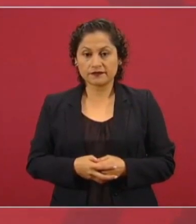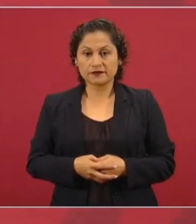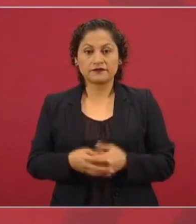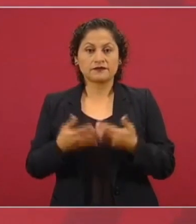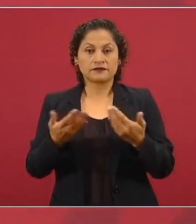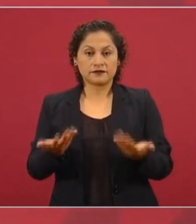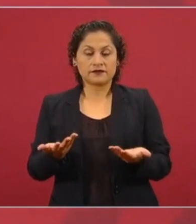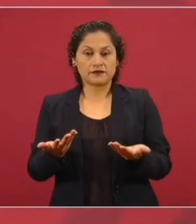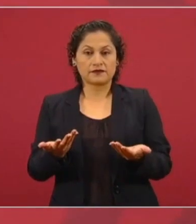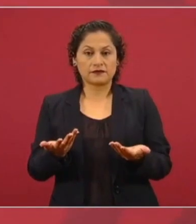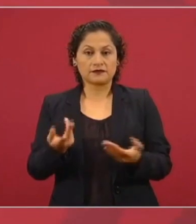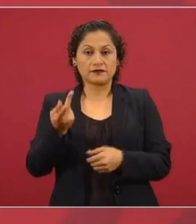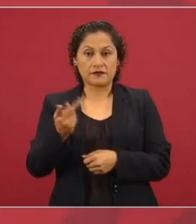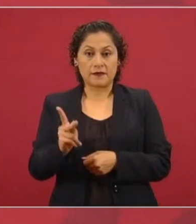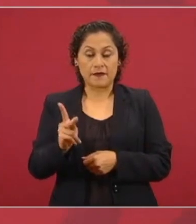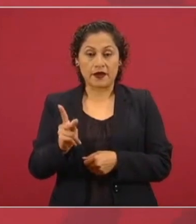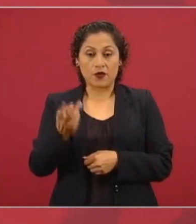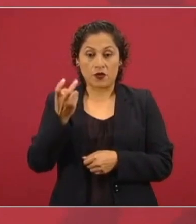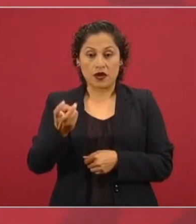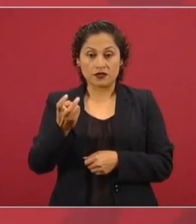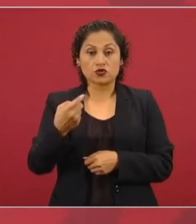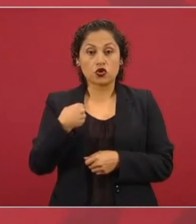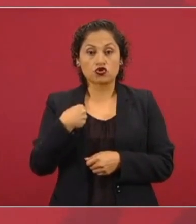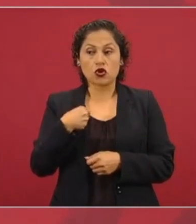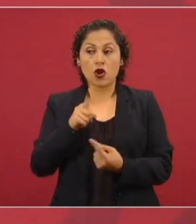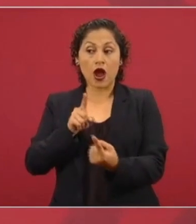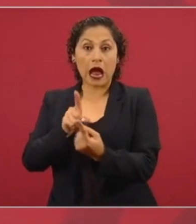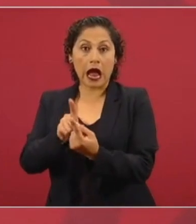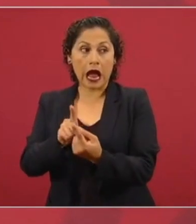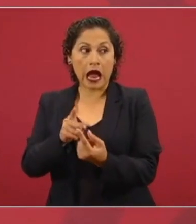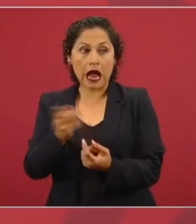represalias les preguntaba ¿cuánto ganas?